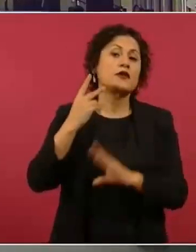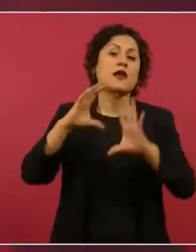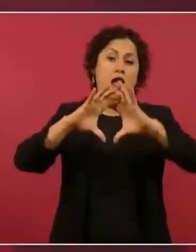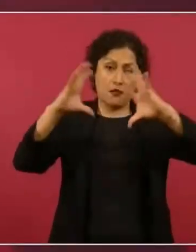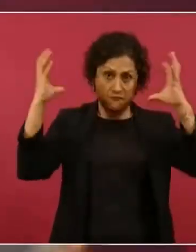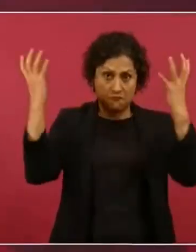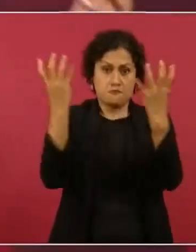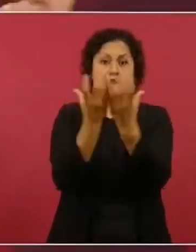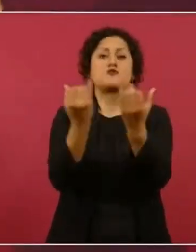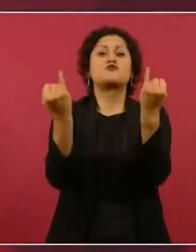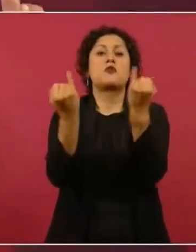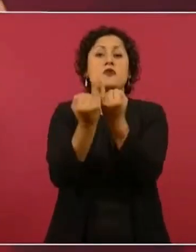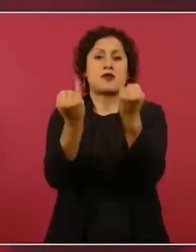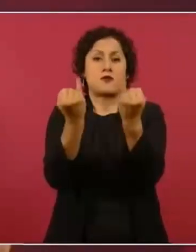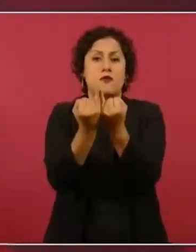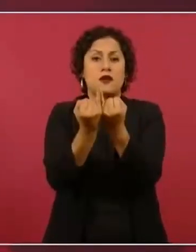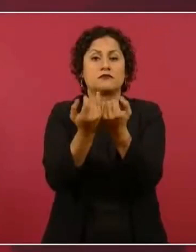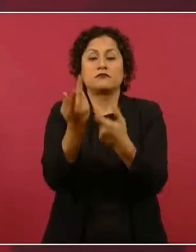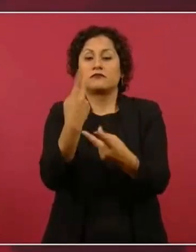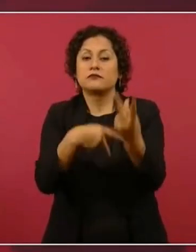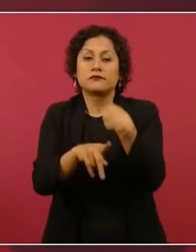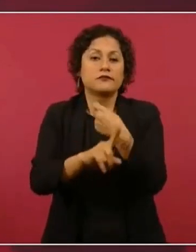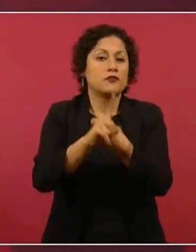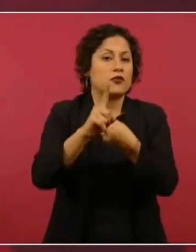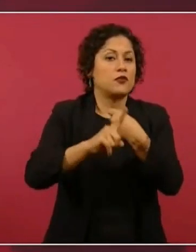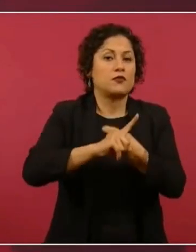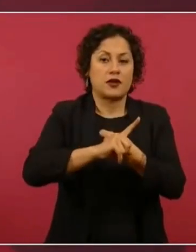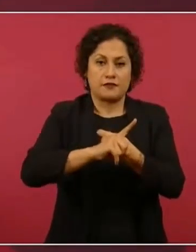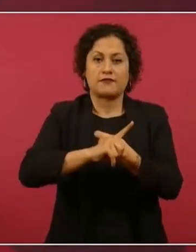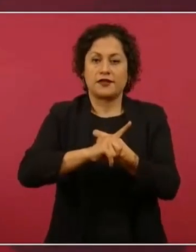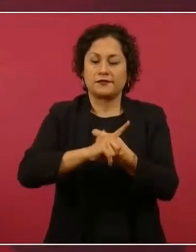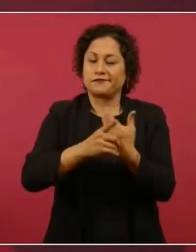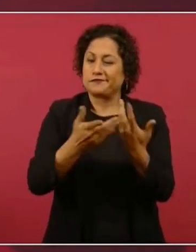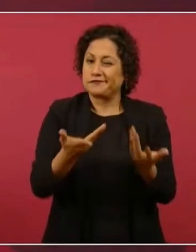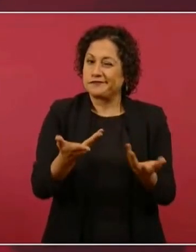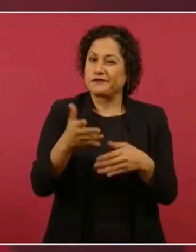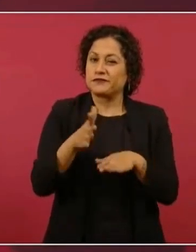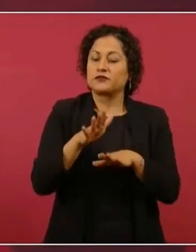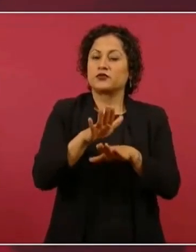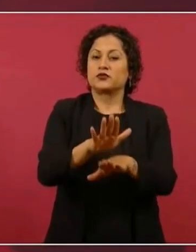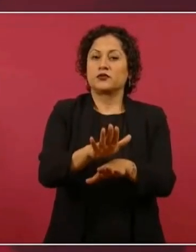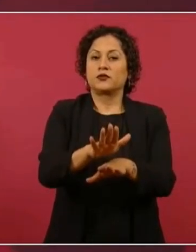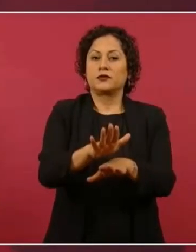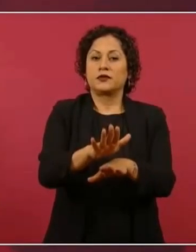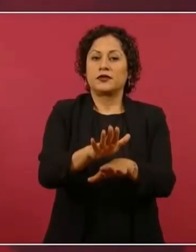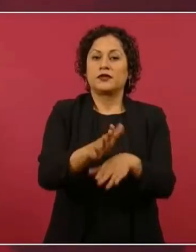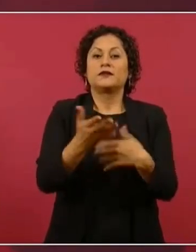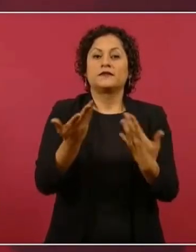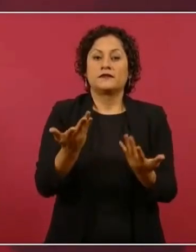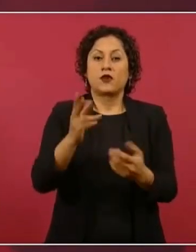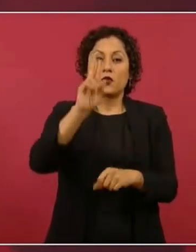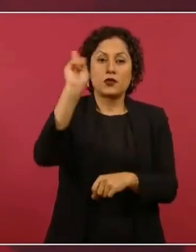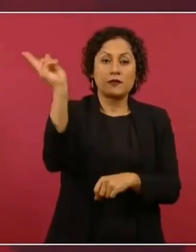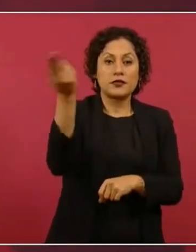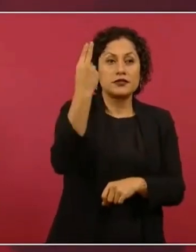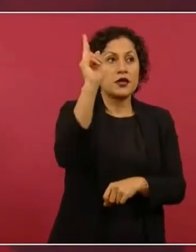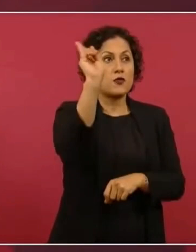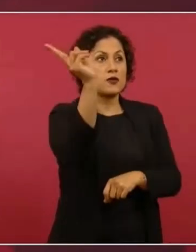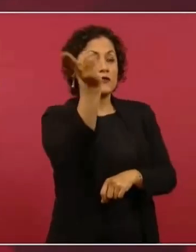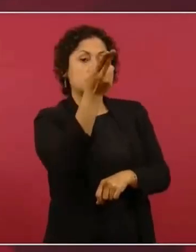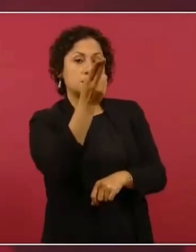afectó mucho el desempeño de estas universidades.